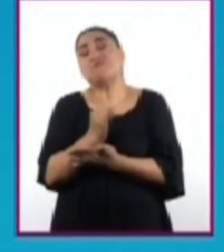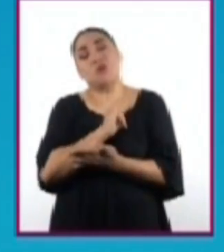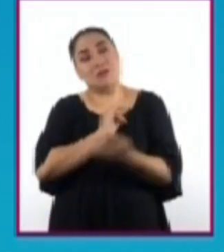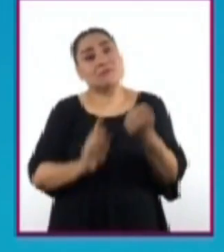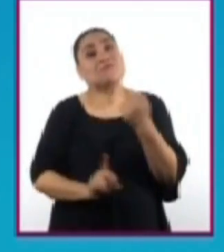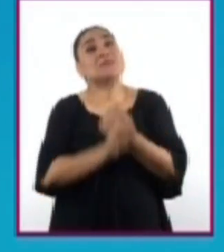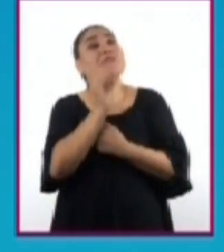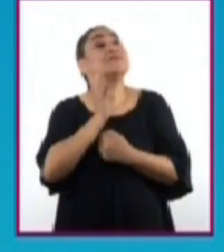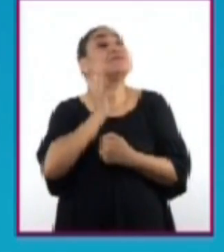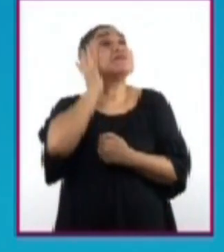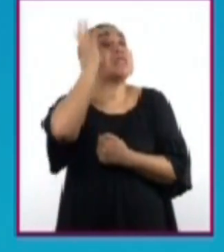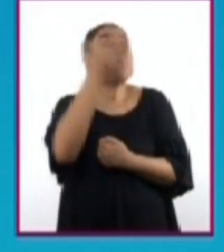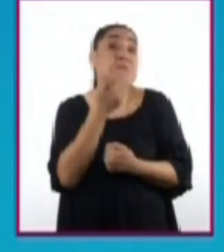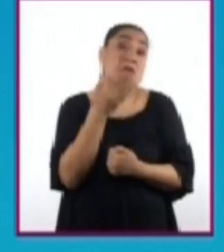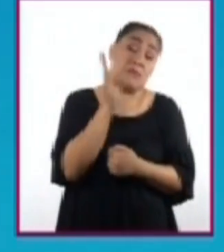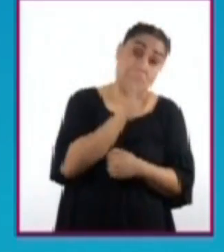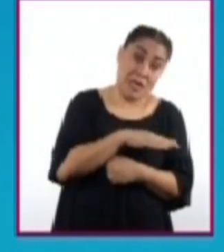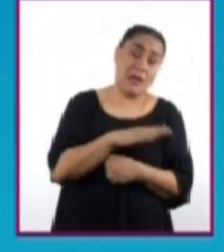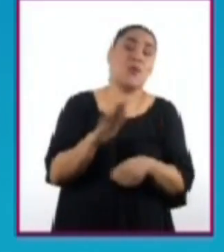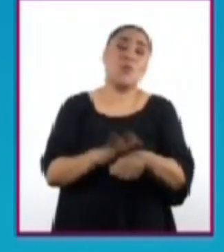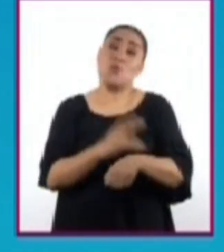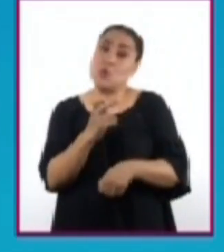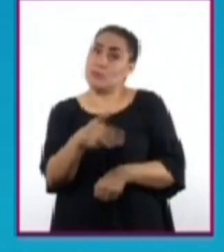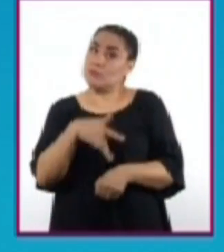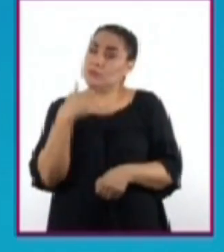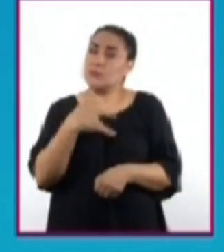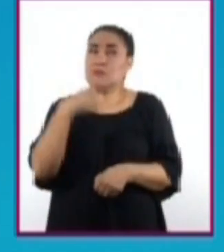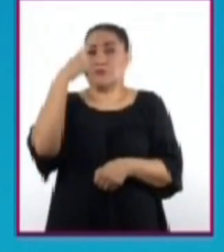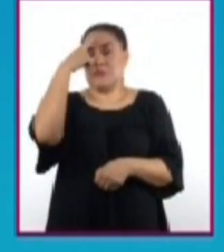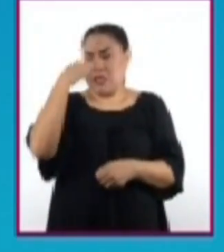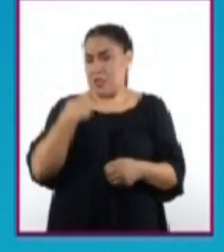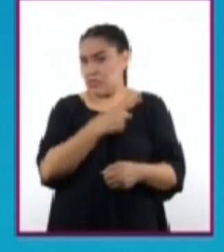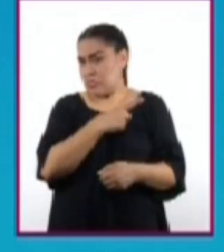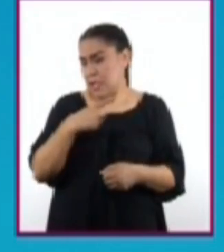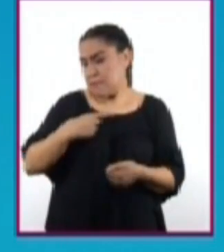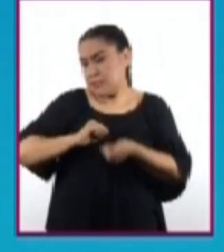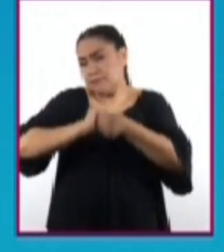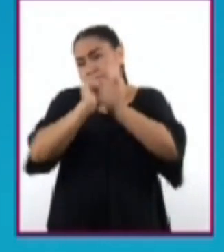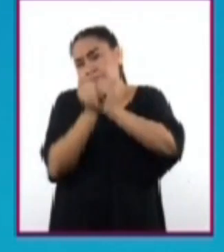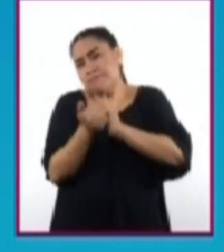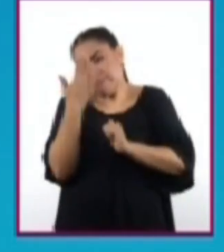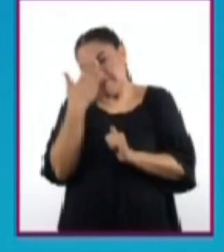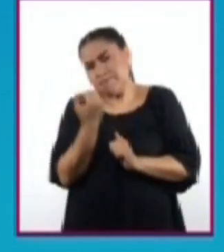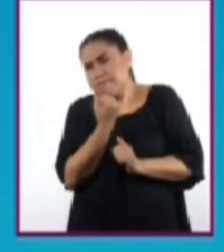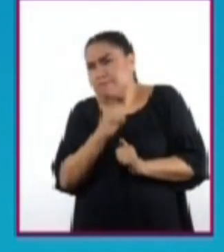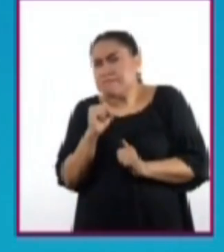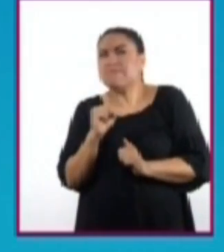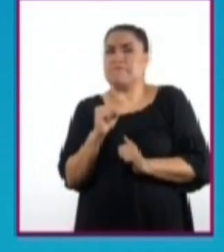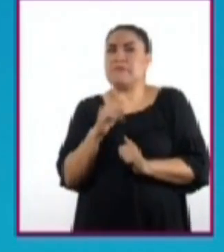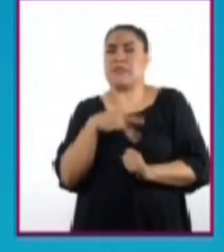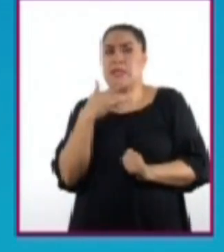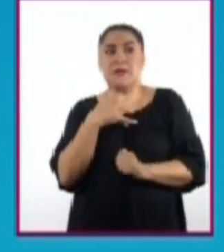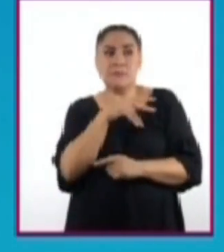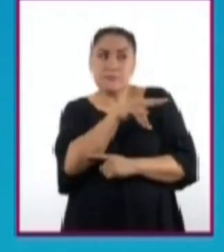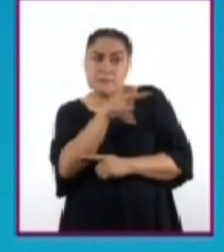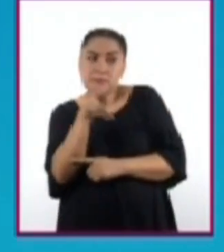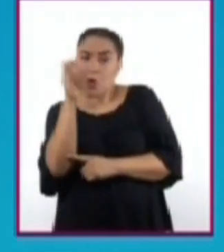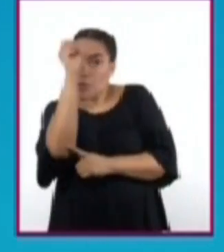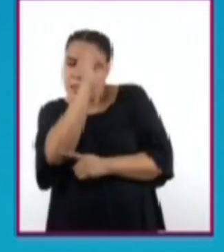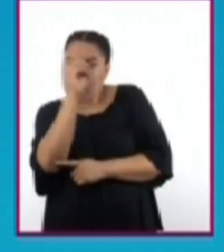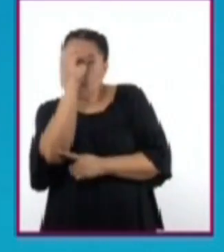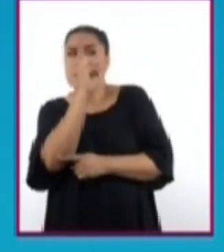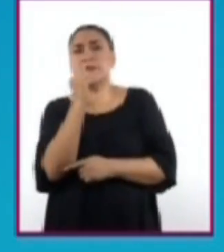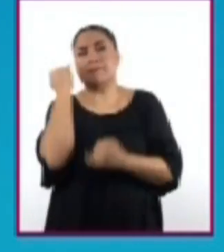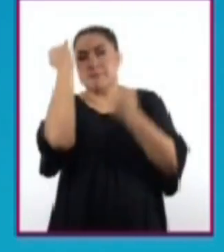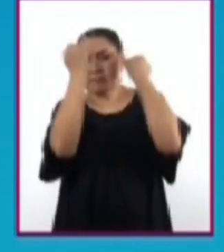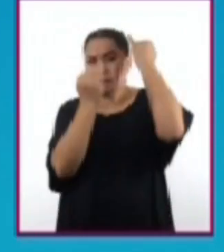Por ello, es importante adquirir y practicar habilidades como ser crítico, analítico, racional